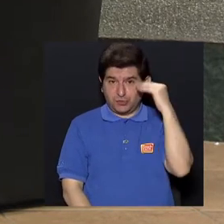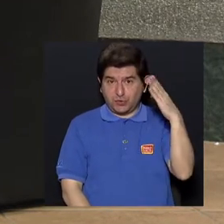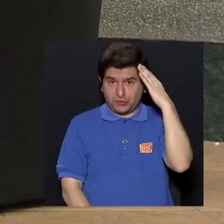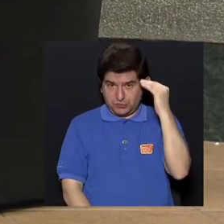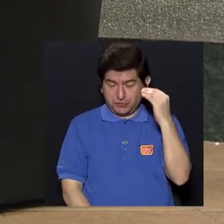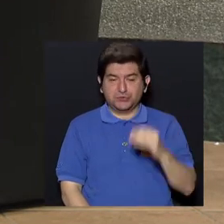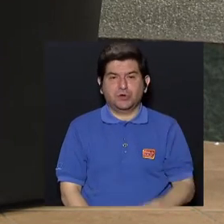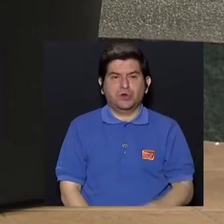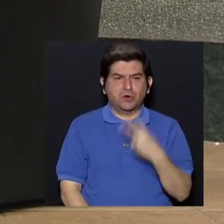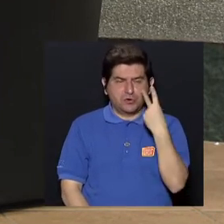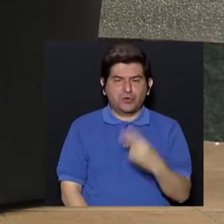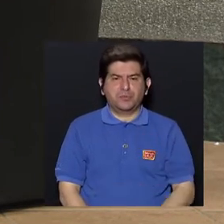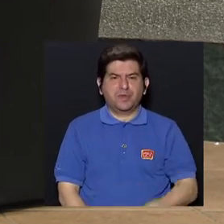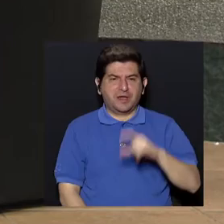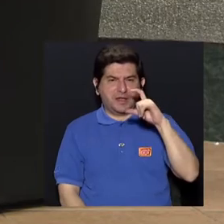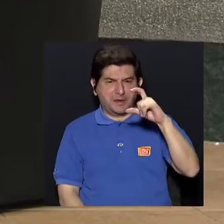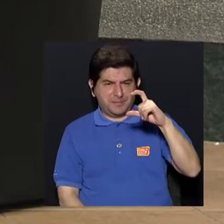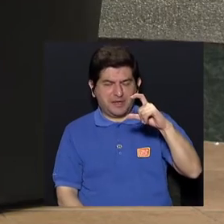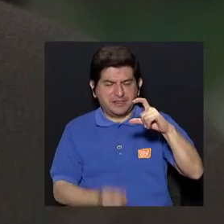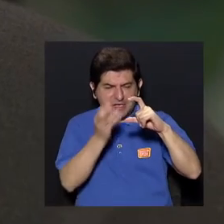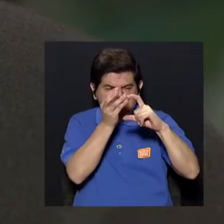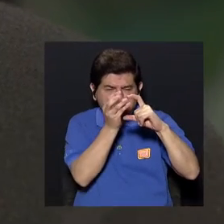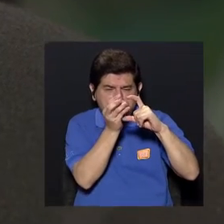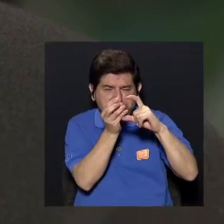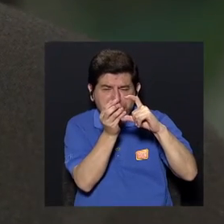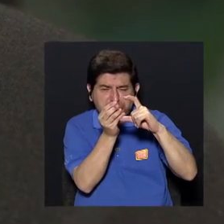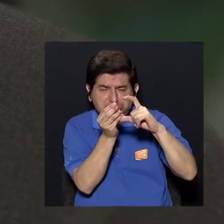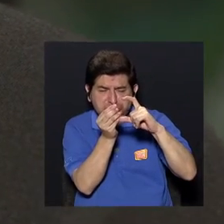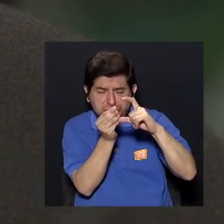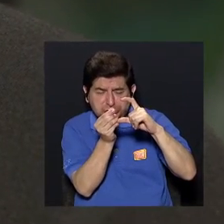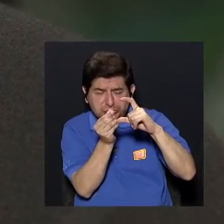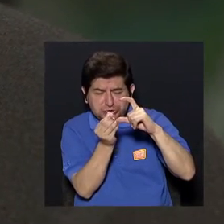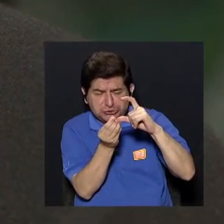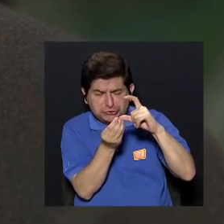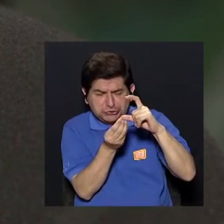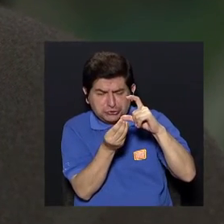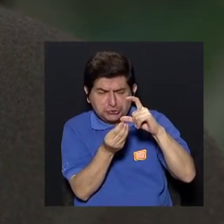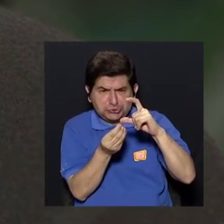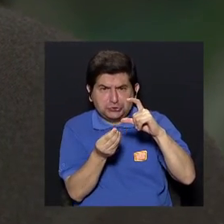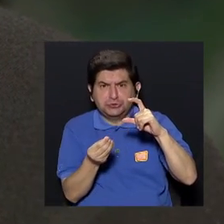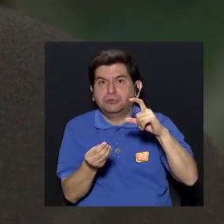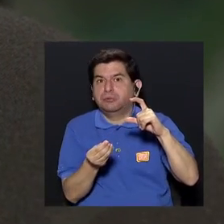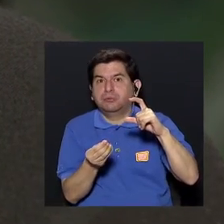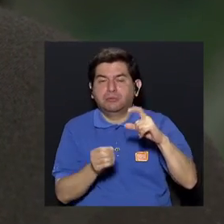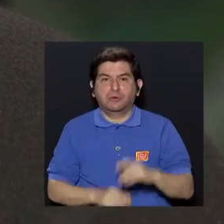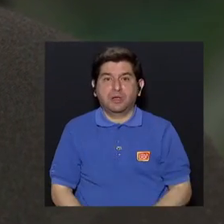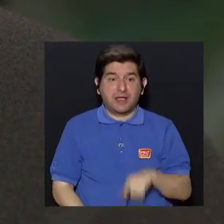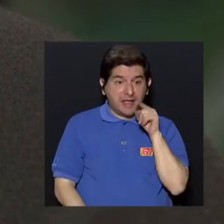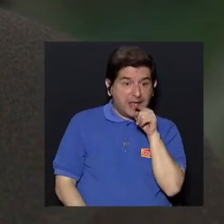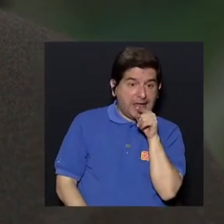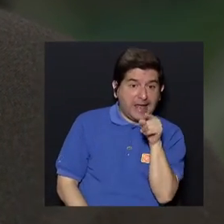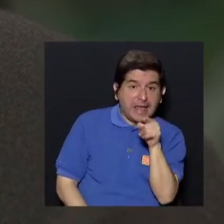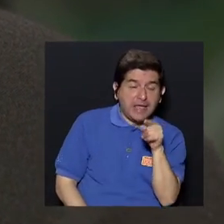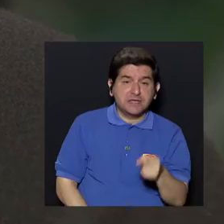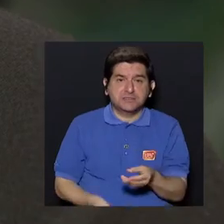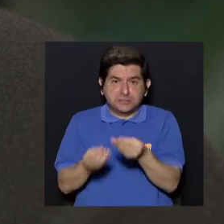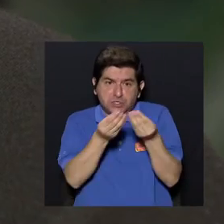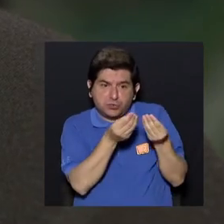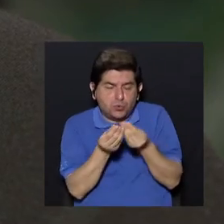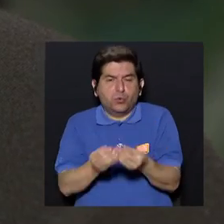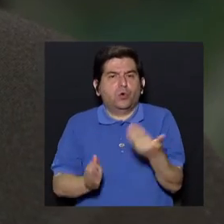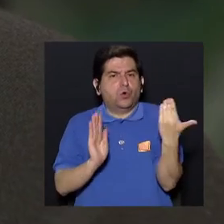experiencia de ver una batería que se derrama, ¿verdad? Va botar un líquido, ¿verdad? Y demás, entonces, eso es bastante,